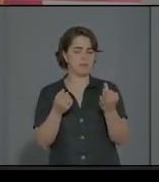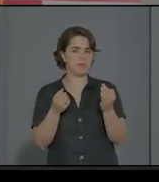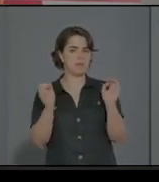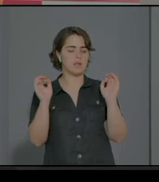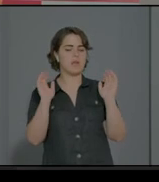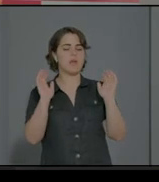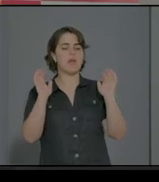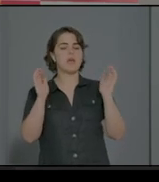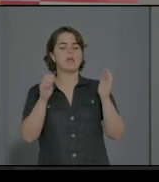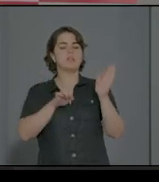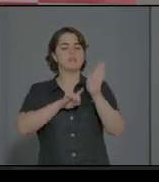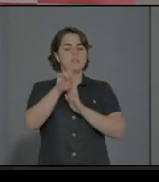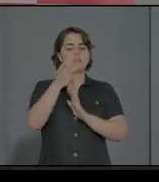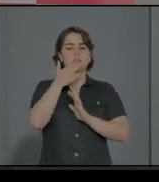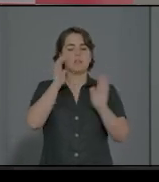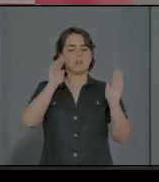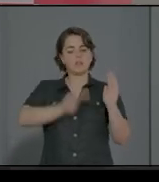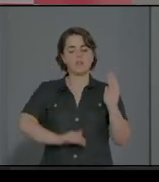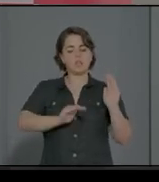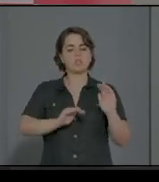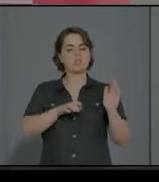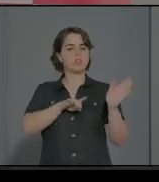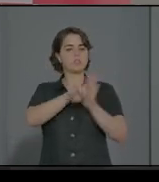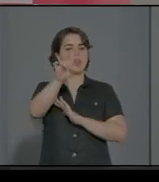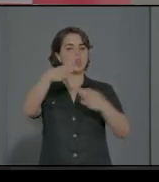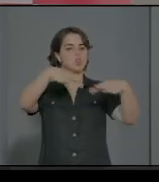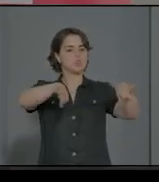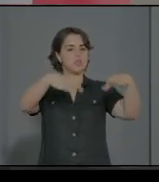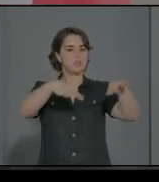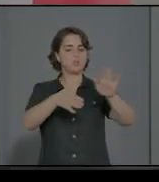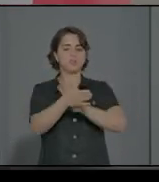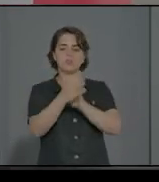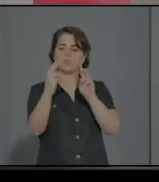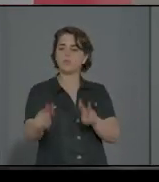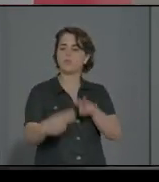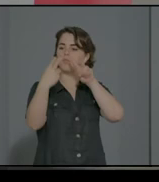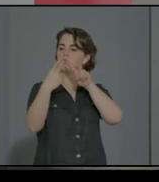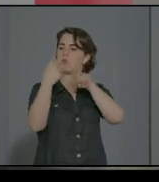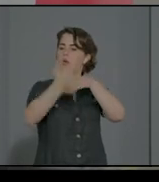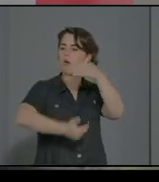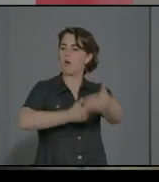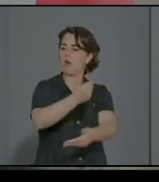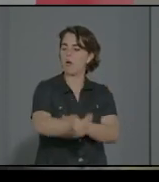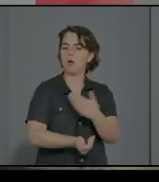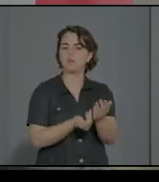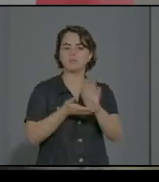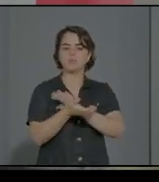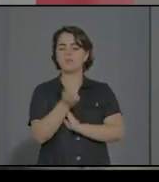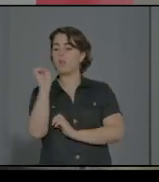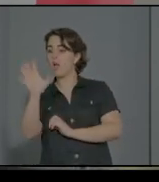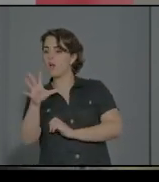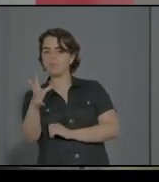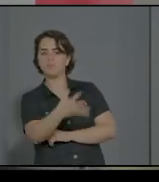cara a cara y si le das indicaciones, coge y lanzas, eso funciona. Estamos en un caso atípico con